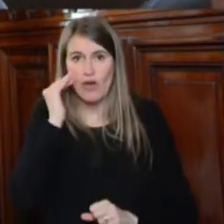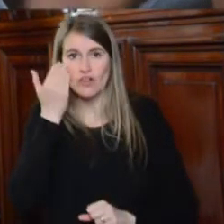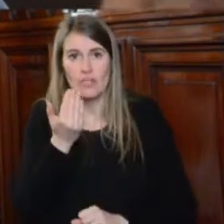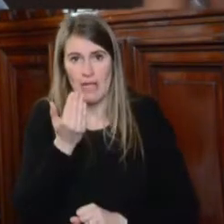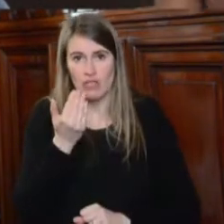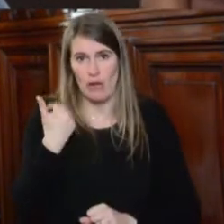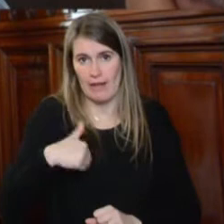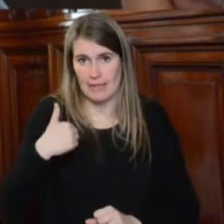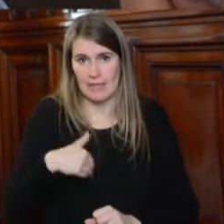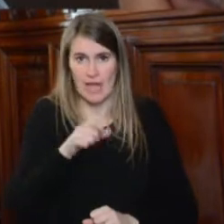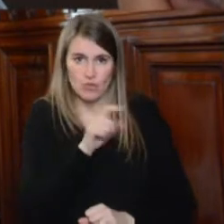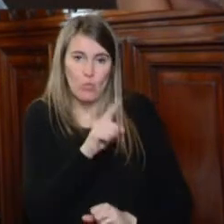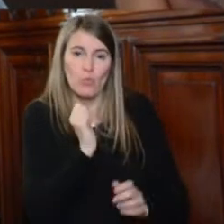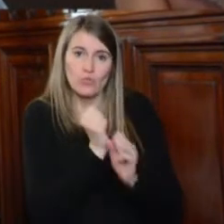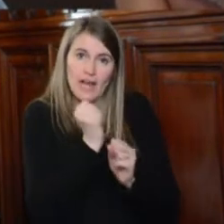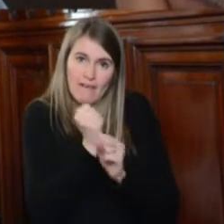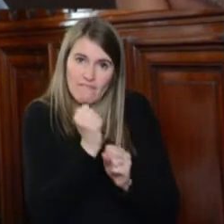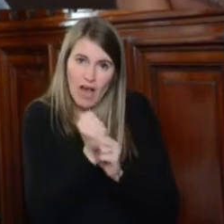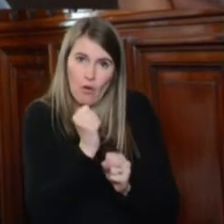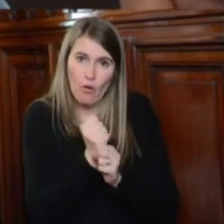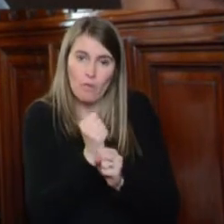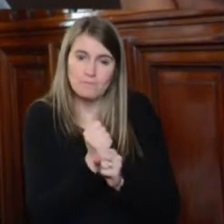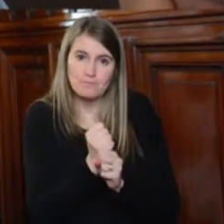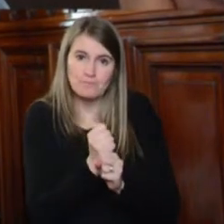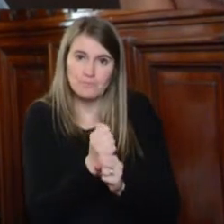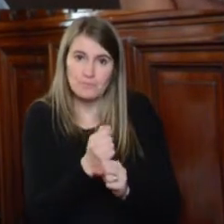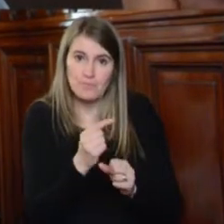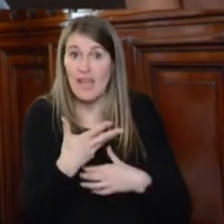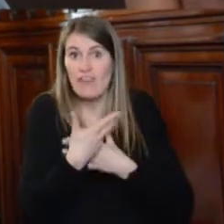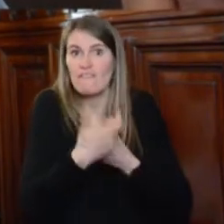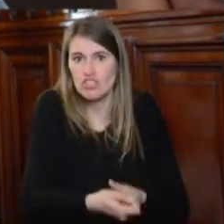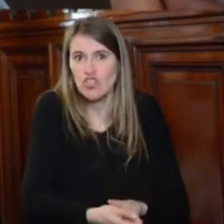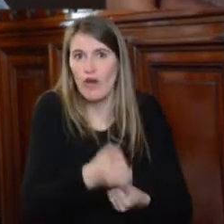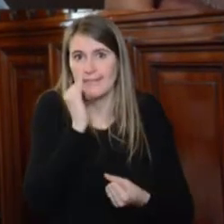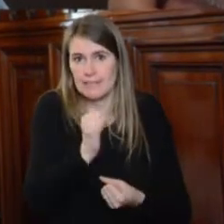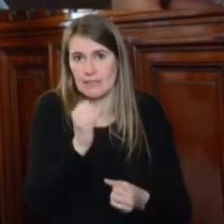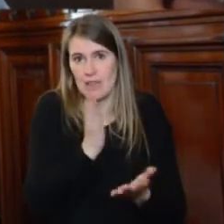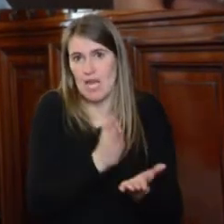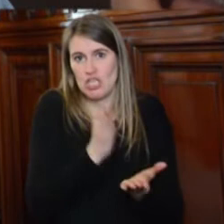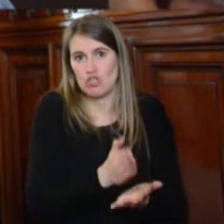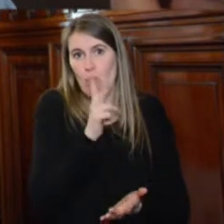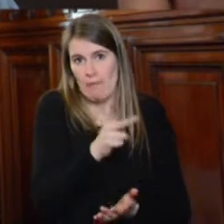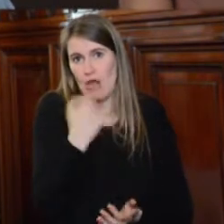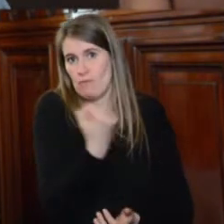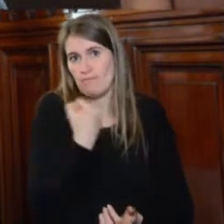a la labor que realizan los defensores y las defensoras de derechos humanos,